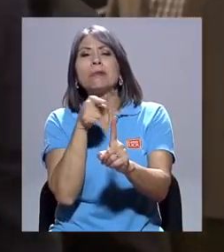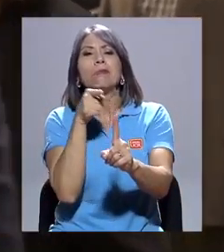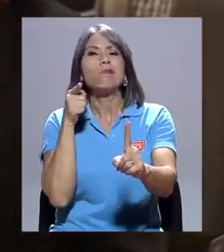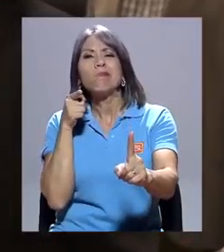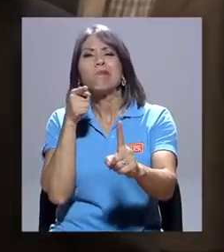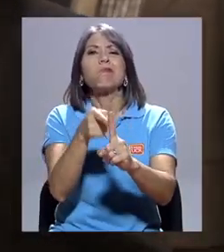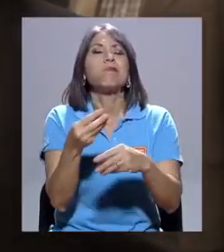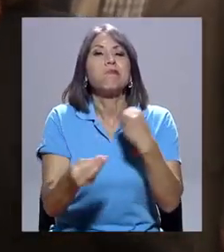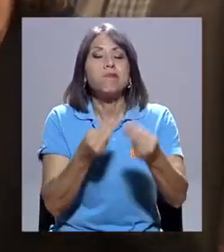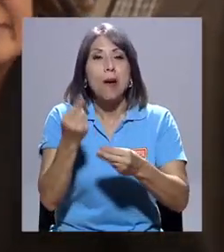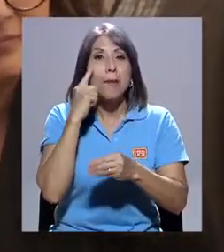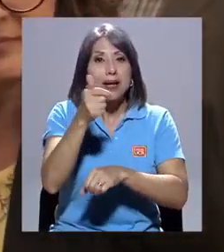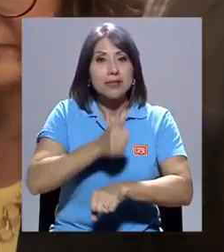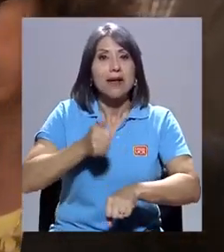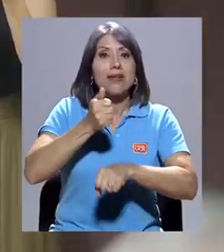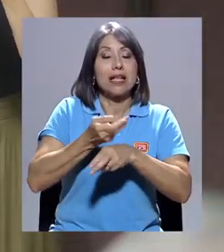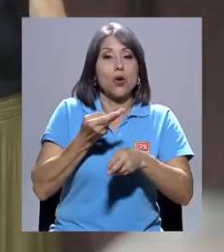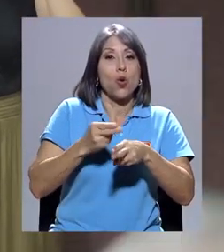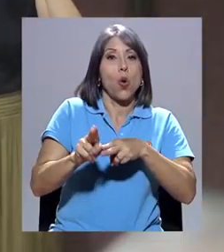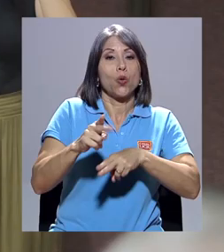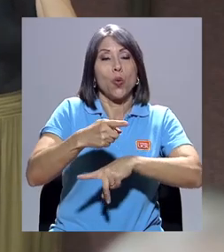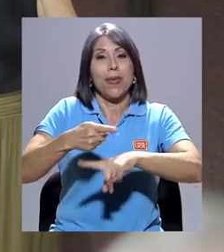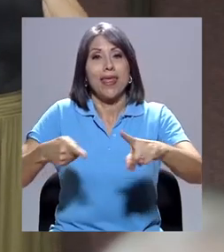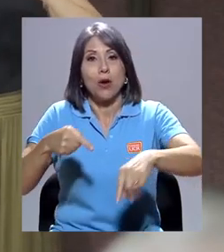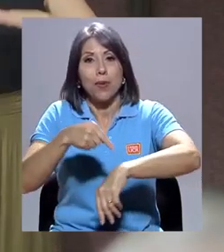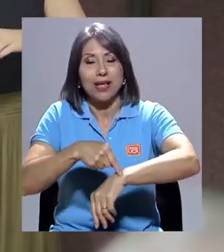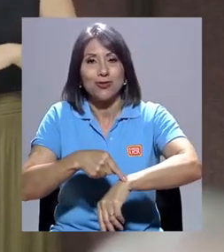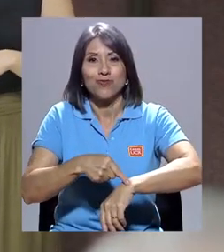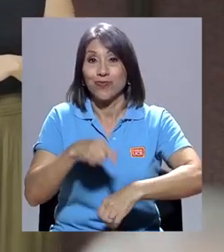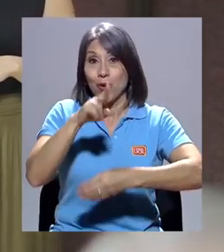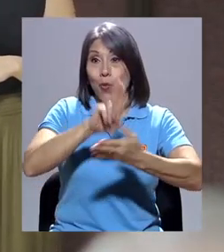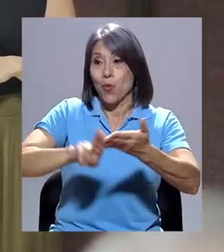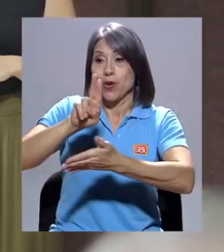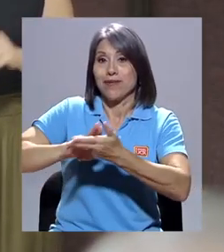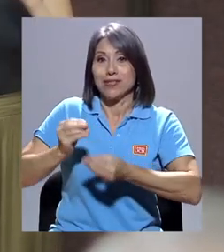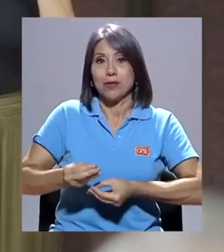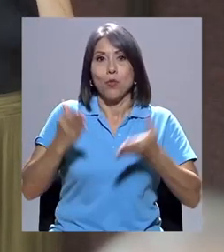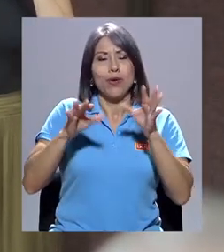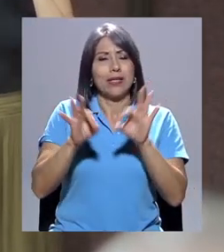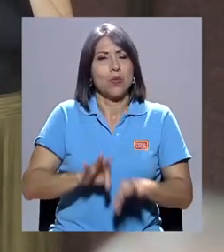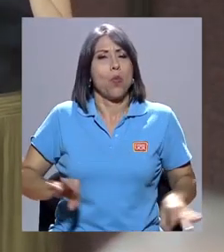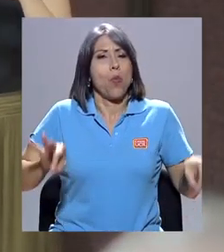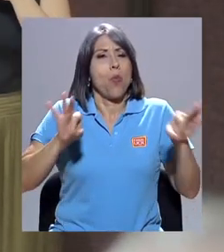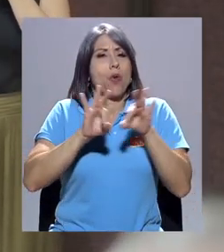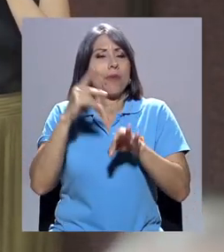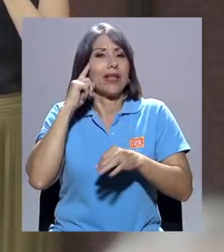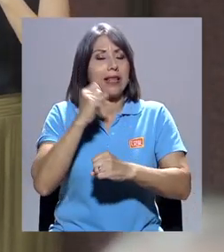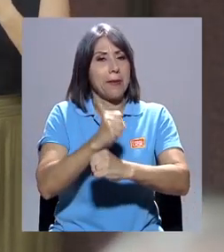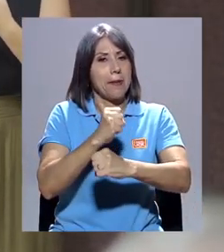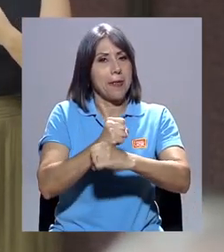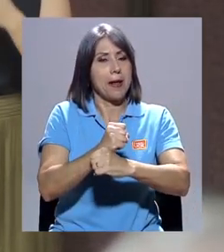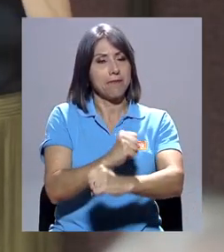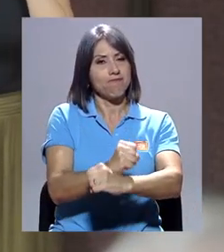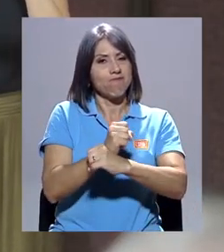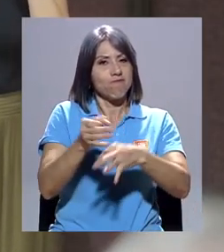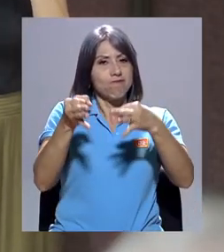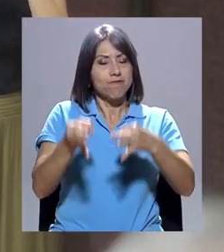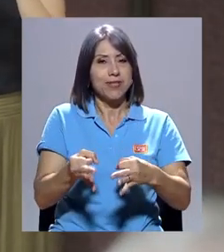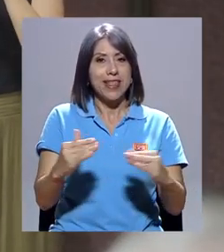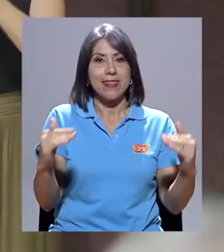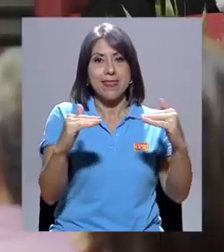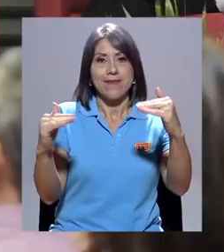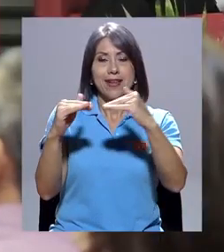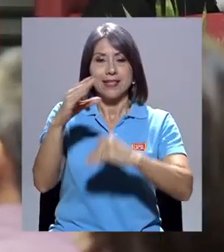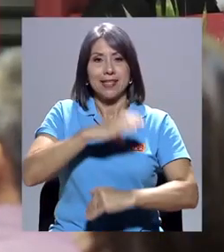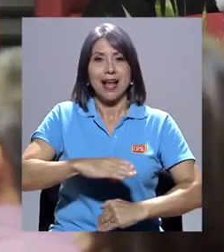mediano plazo. En esta tarea, las universidades públicas serán claves, sobre todo para garantizar estándares de calidad y